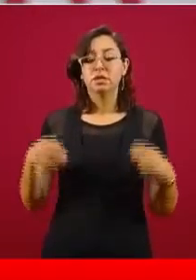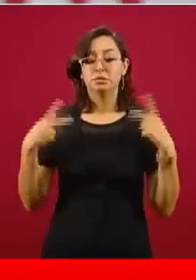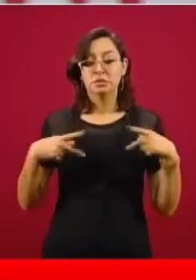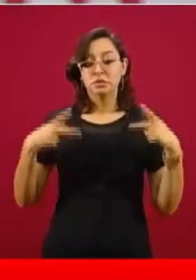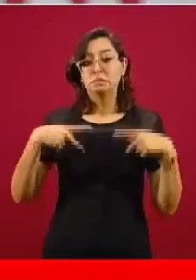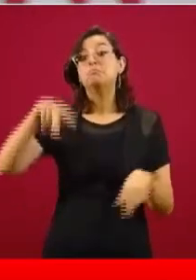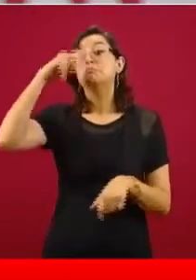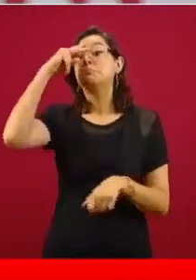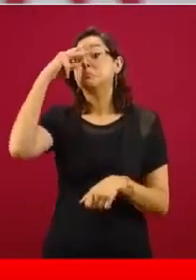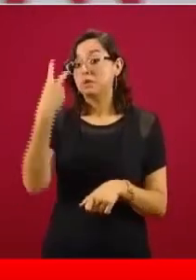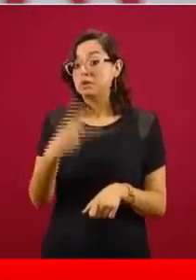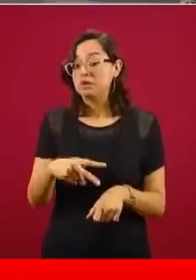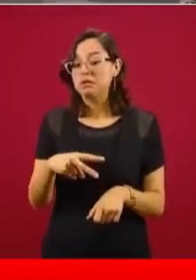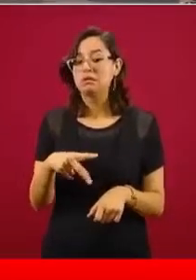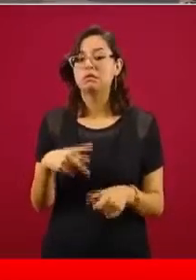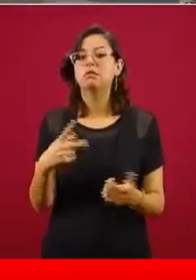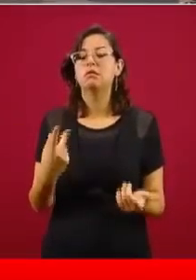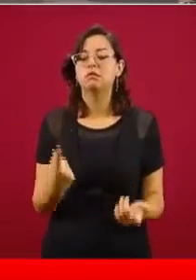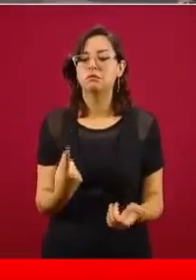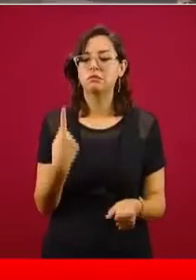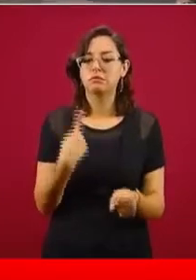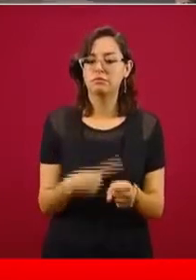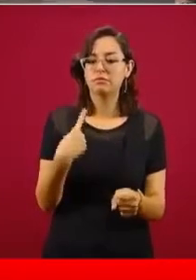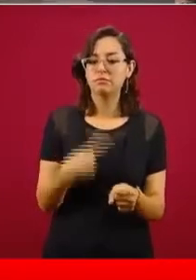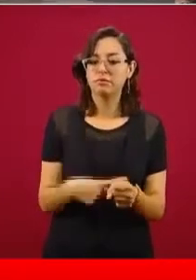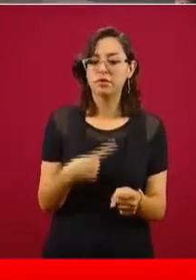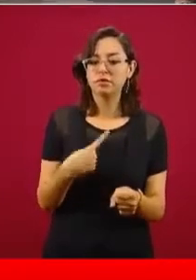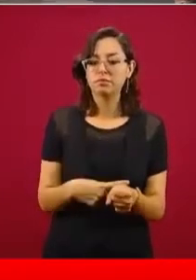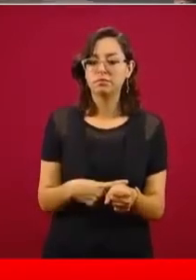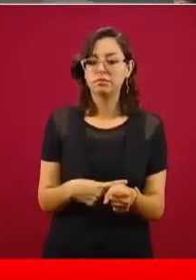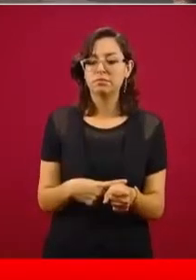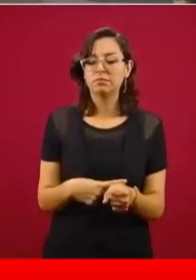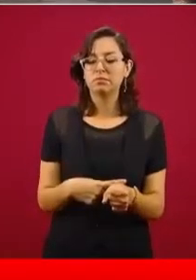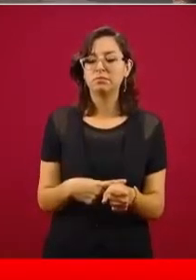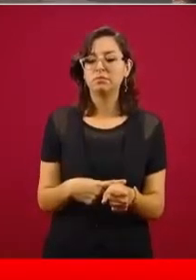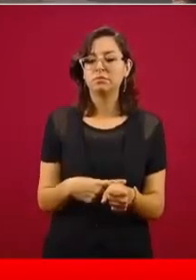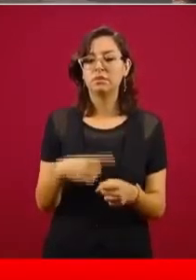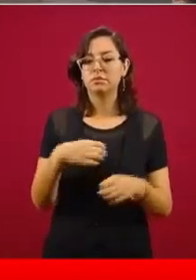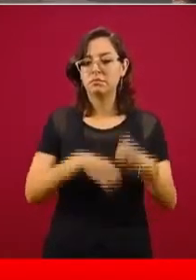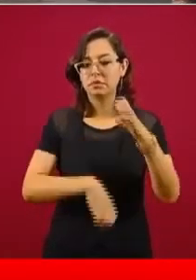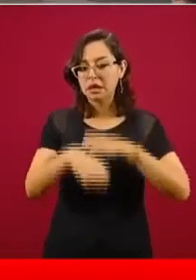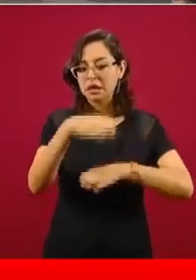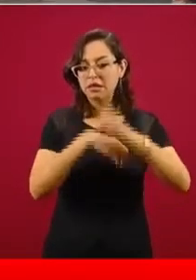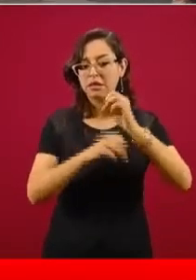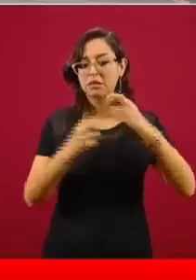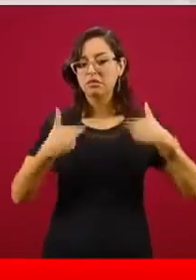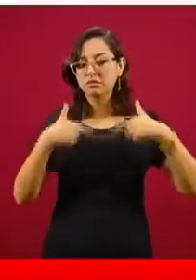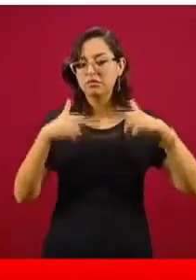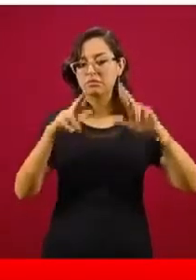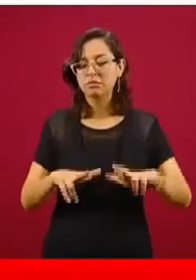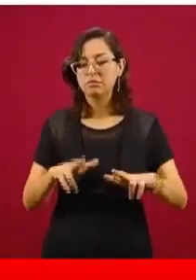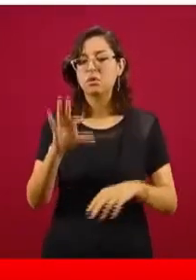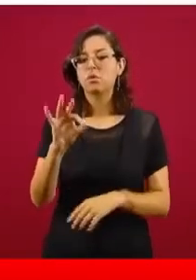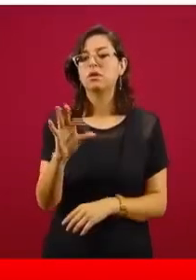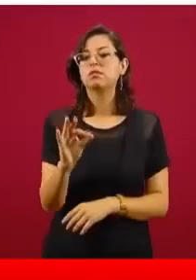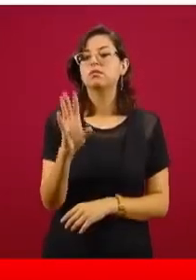bajo supervisión solicitada a los consulados y o embajadas? Tenemos 49,